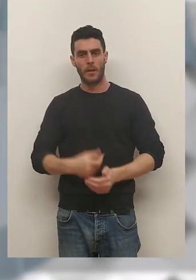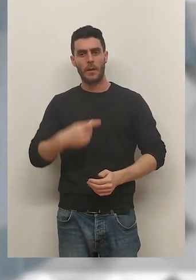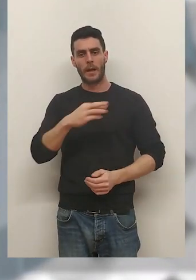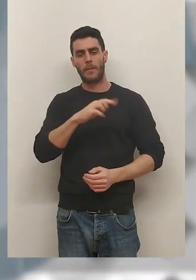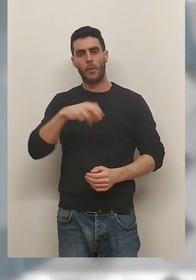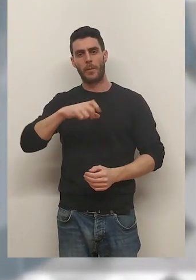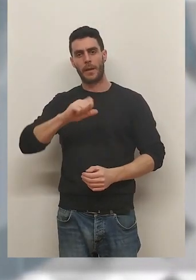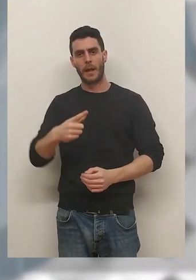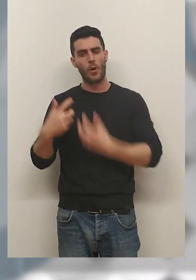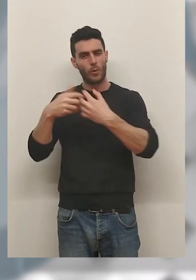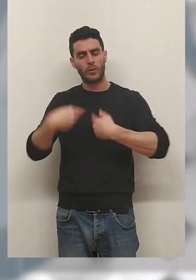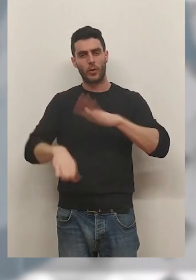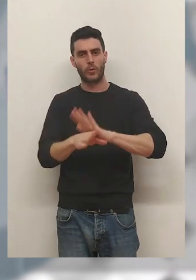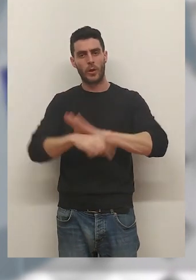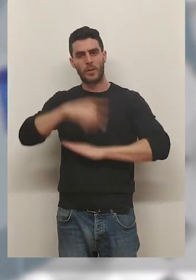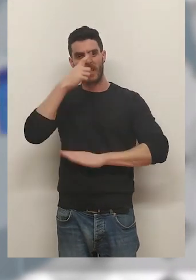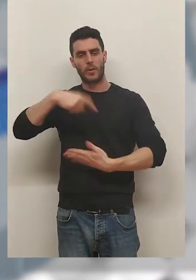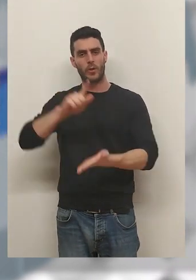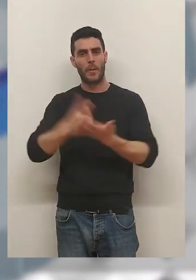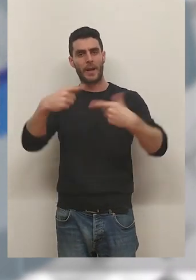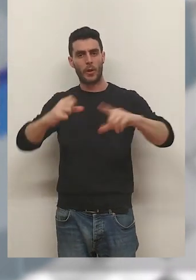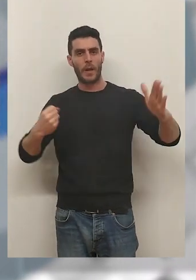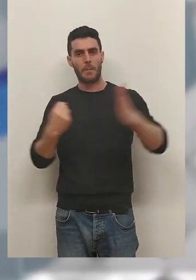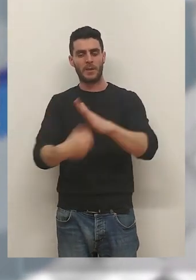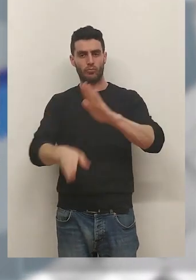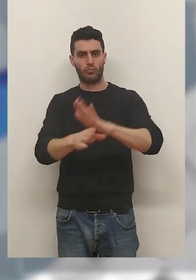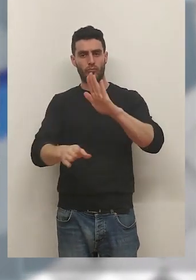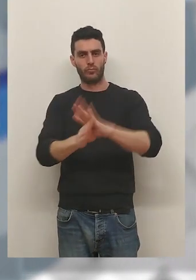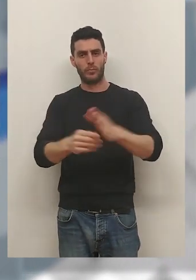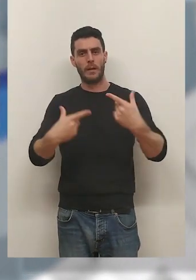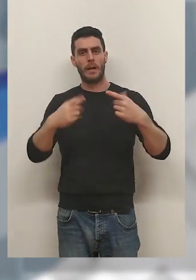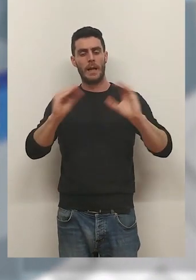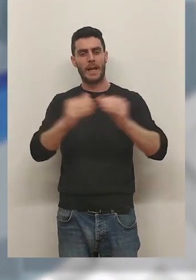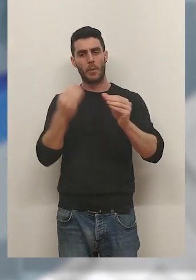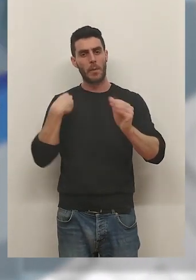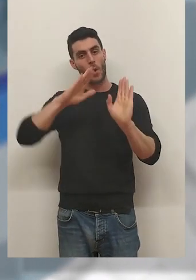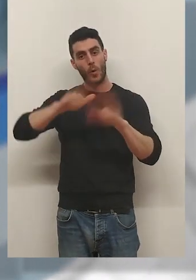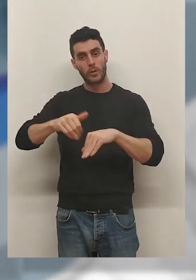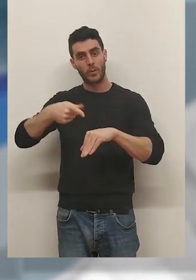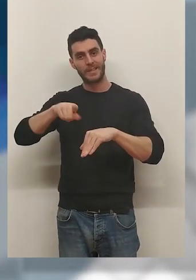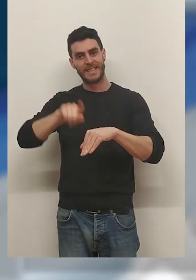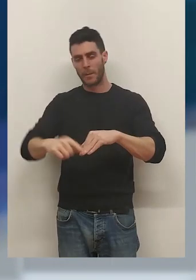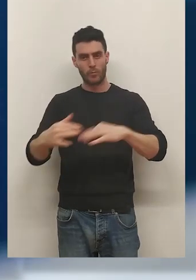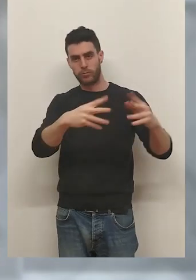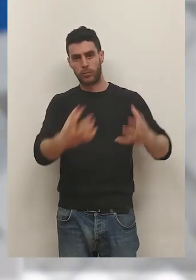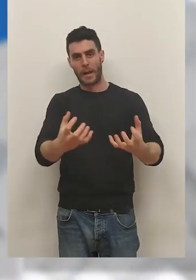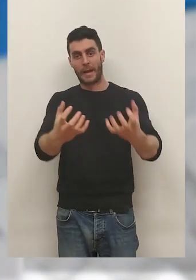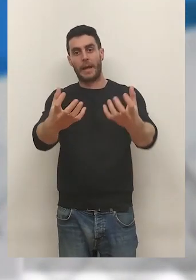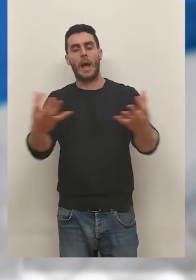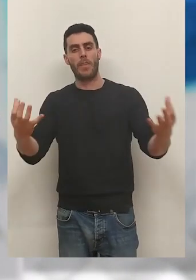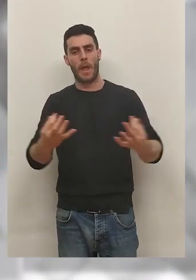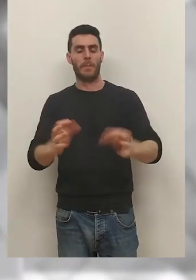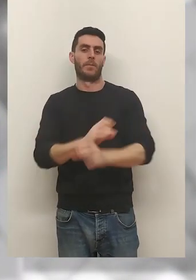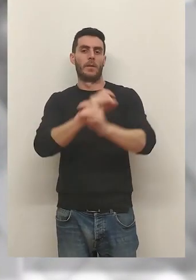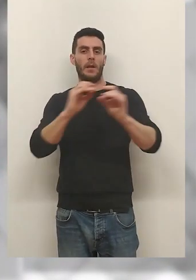Grafometal continúa luchando por quedarse un año más en máxima categoría. El equipo sigue colista y tendrá que hacer un gran playdown para lograrlo.